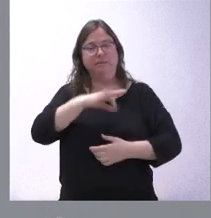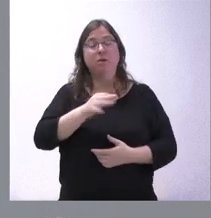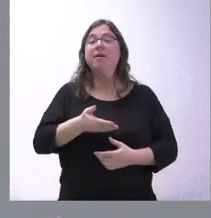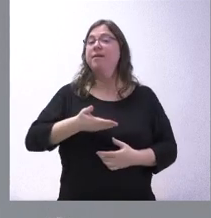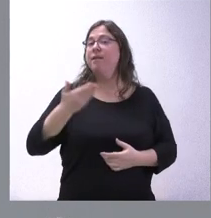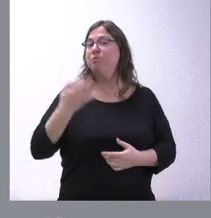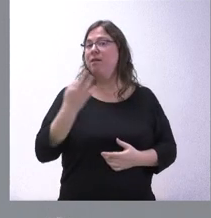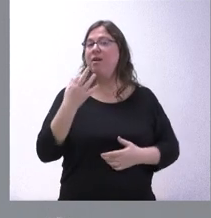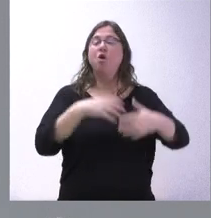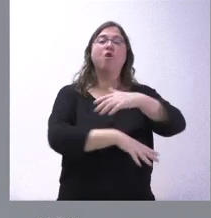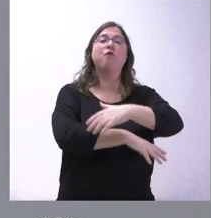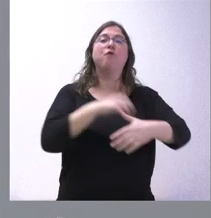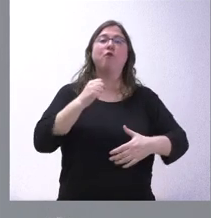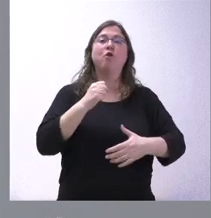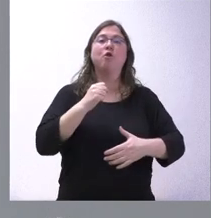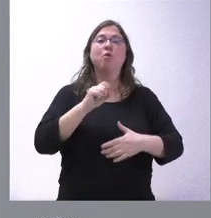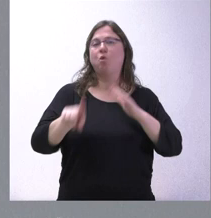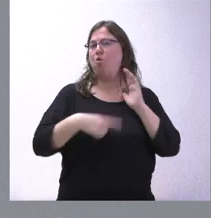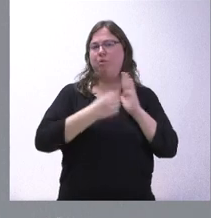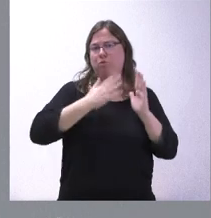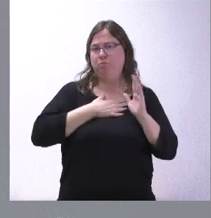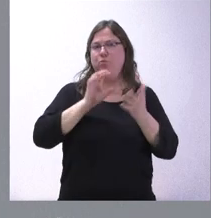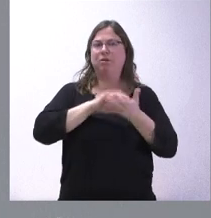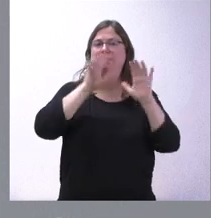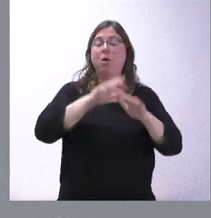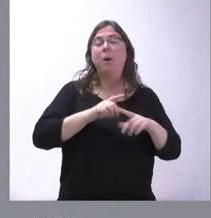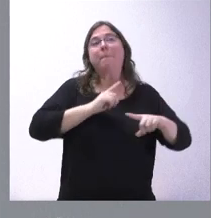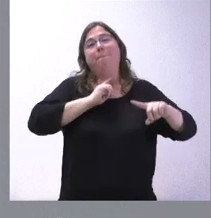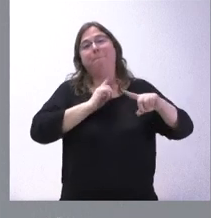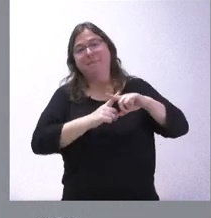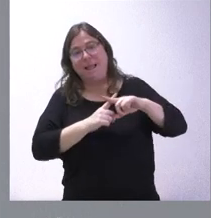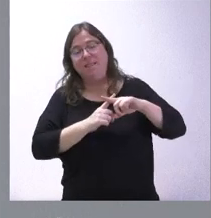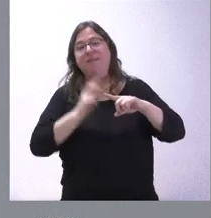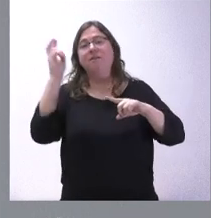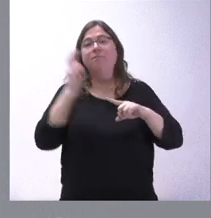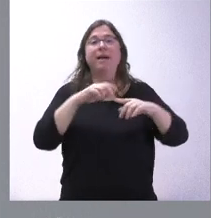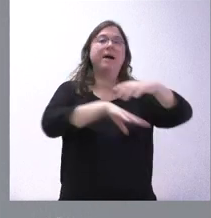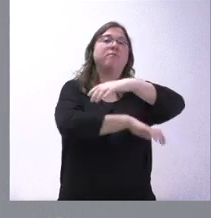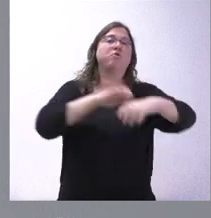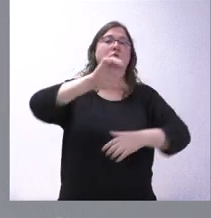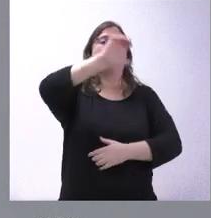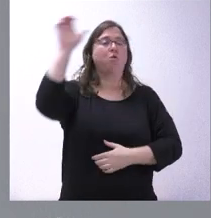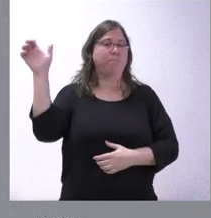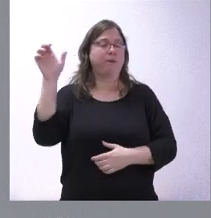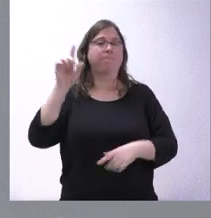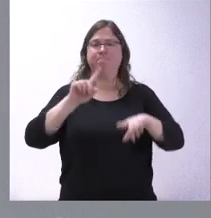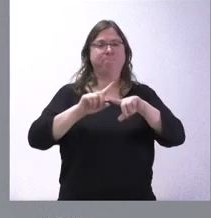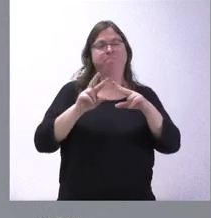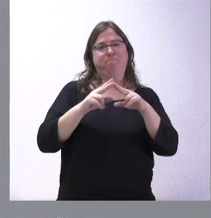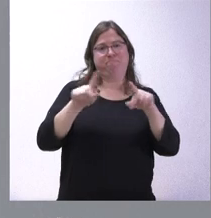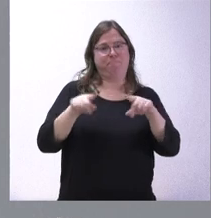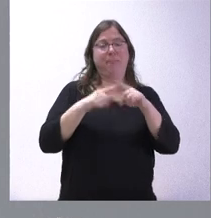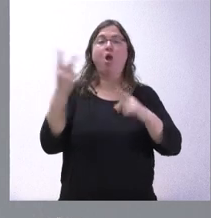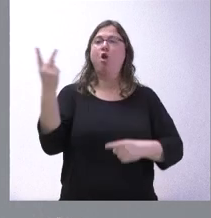es que sean fondos íntegramente de la Junta de Castilla y León o parcialmente provengan de la Unión Europea. Al final, nosotros tenemos capacidad